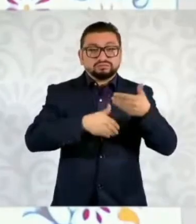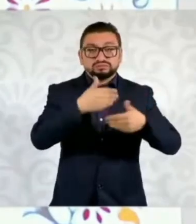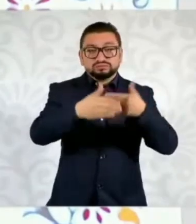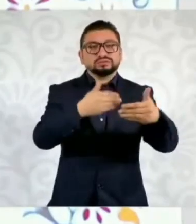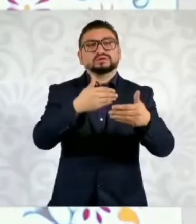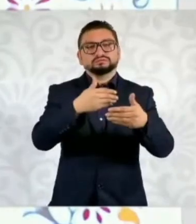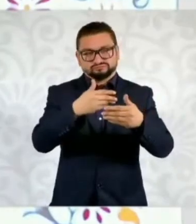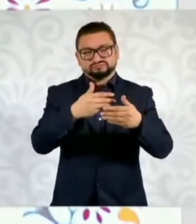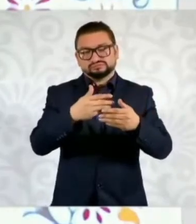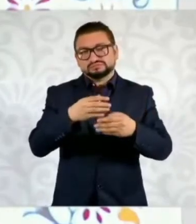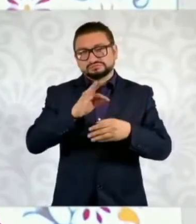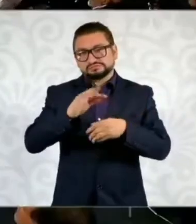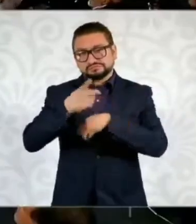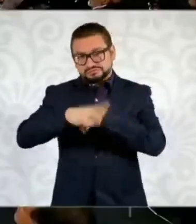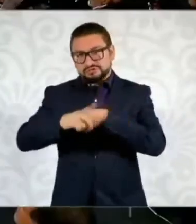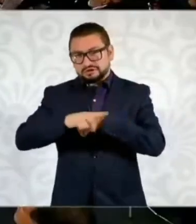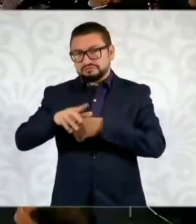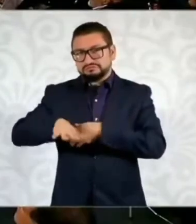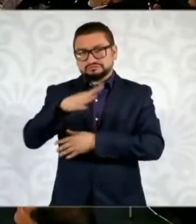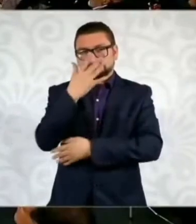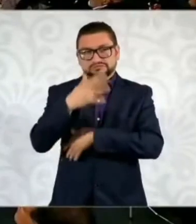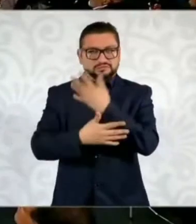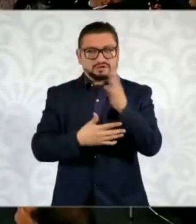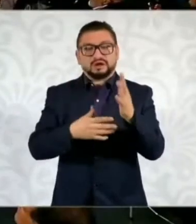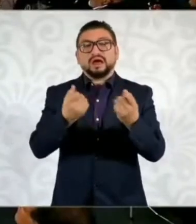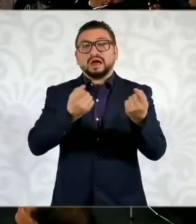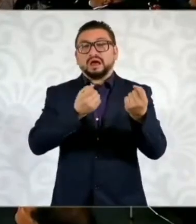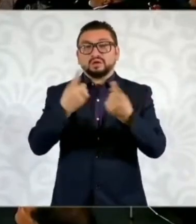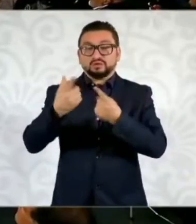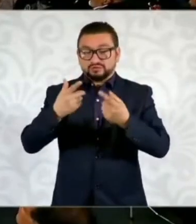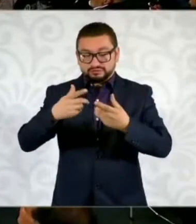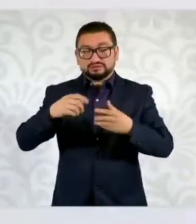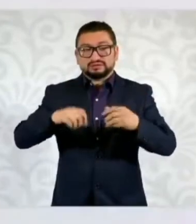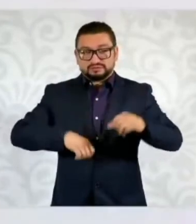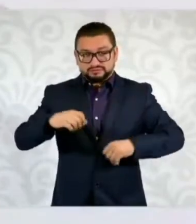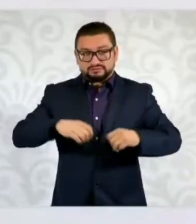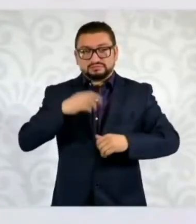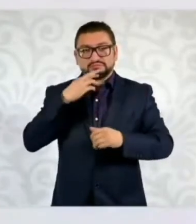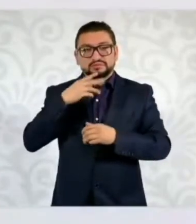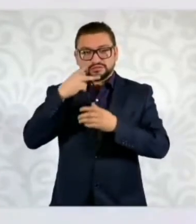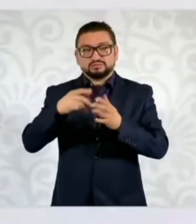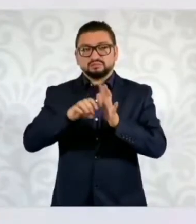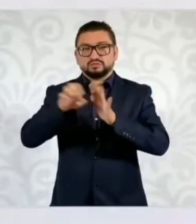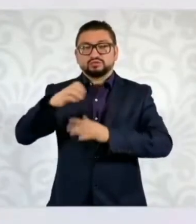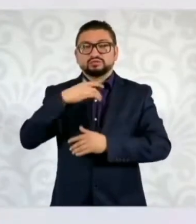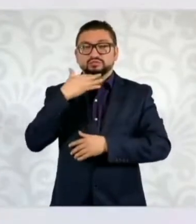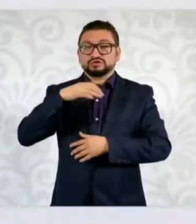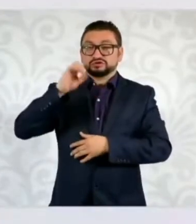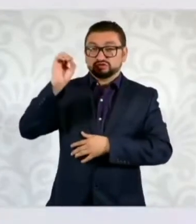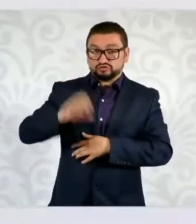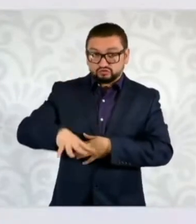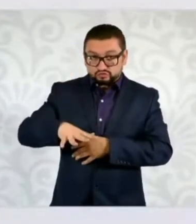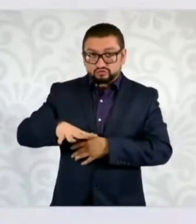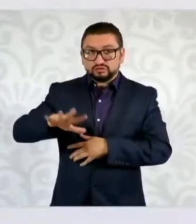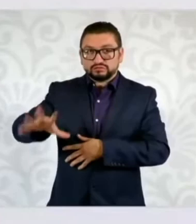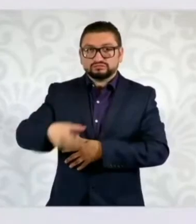Ahora, hay actividades productivas que mejoran el medio ambiente, como el reciclamiento de basura, por ejemplo.